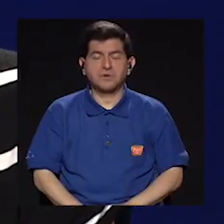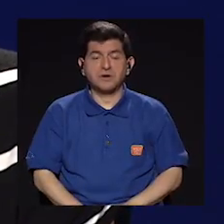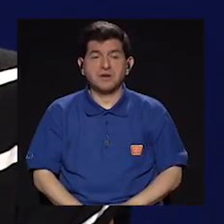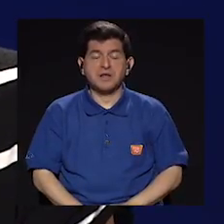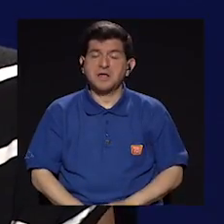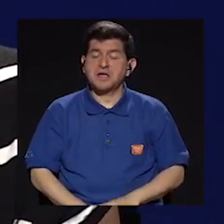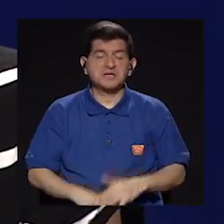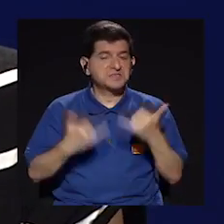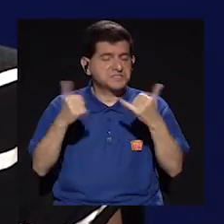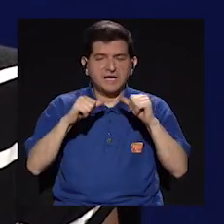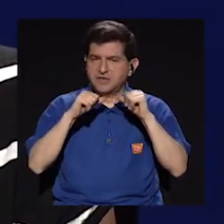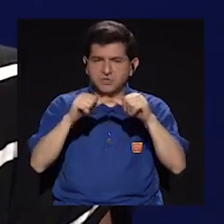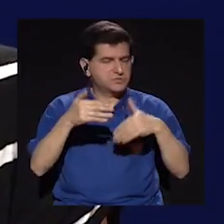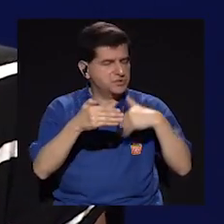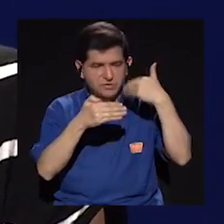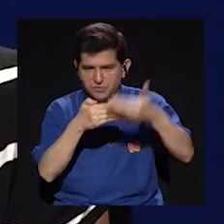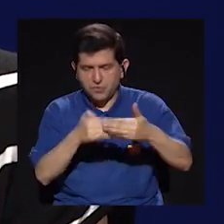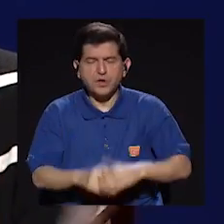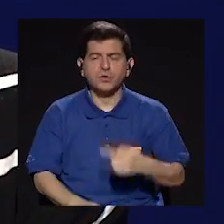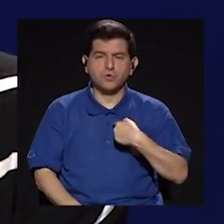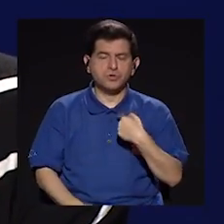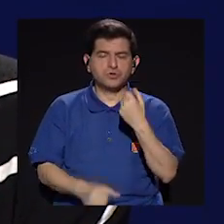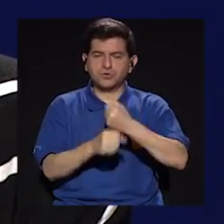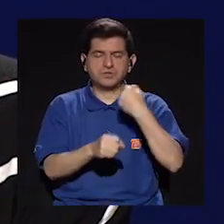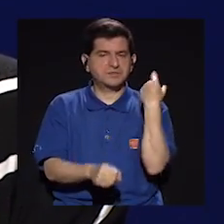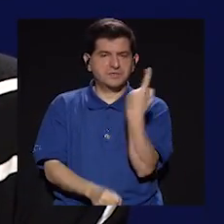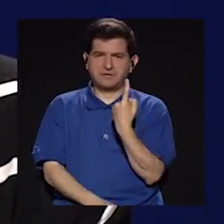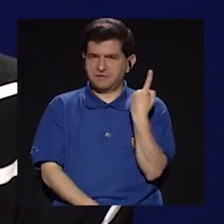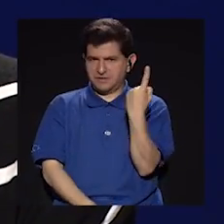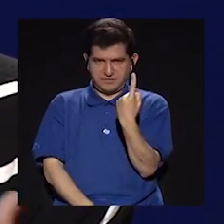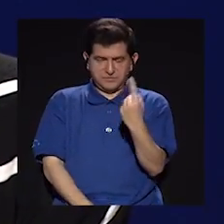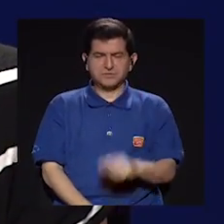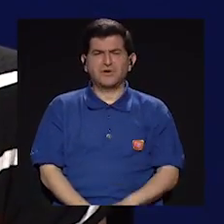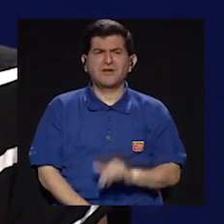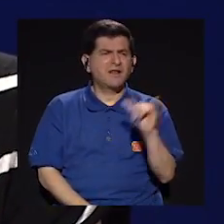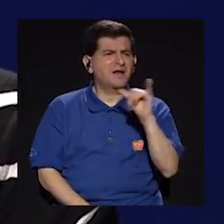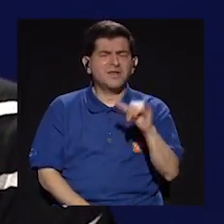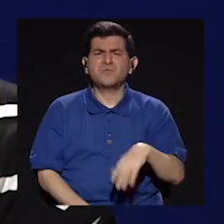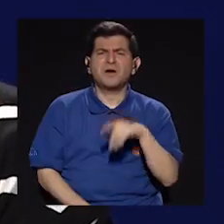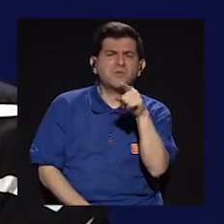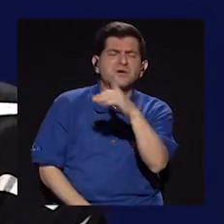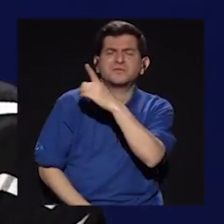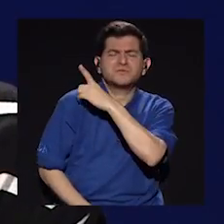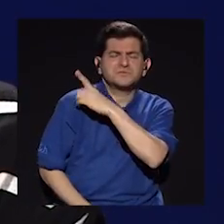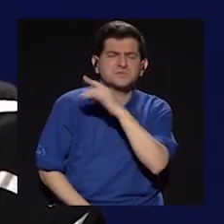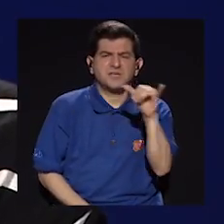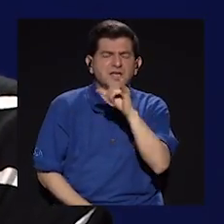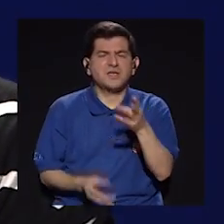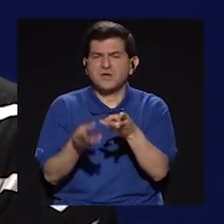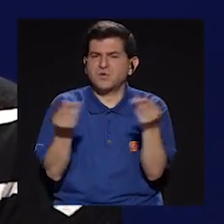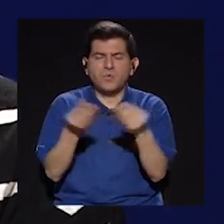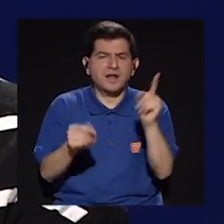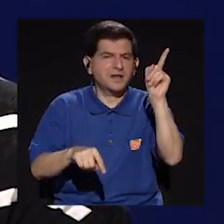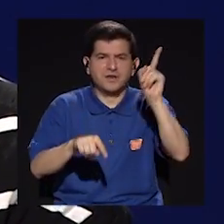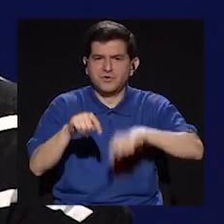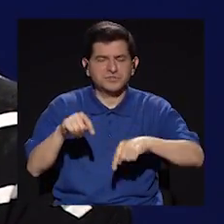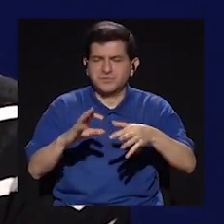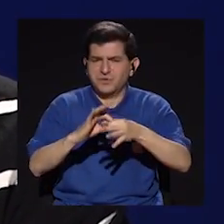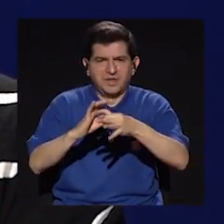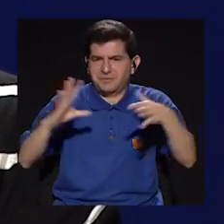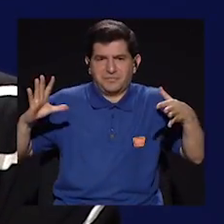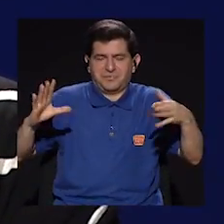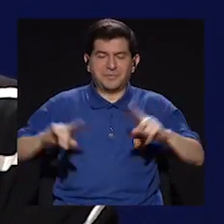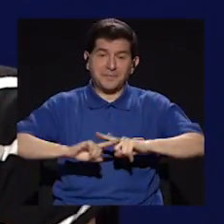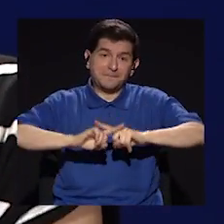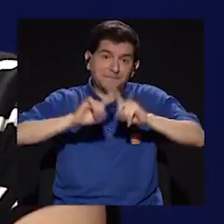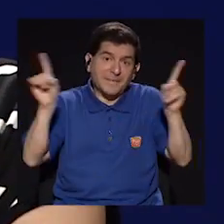momento ya dejé de trabajar con esta productora y empecé a trabajar sola. O sea, igual siempre cuando dirigís, producís, digamos, no manera de que no pase así.